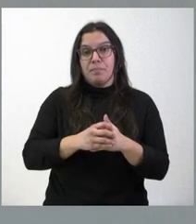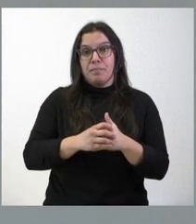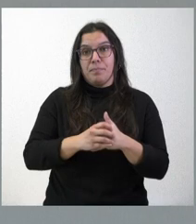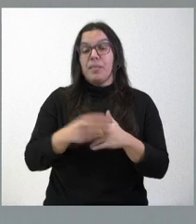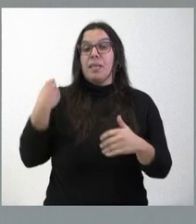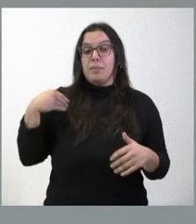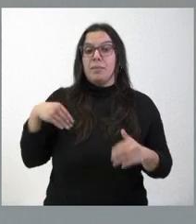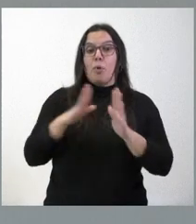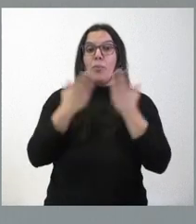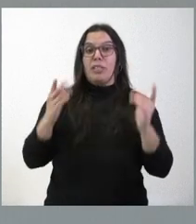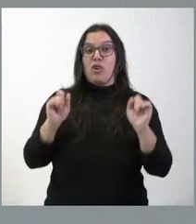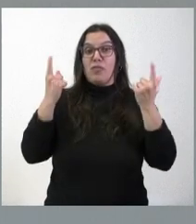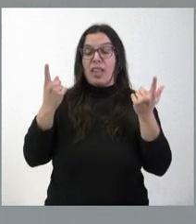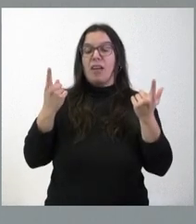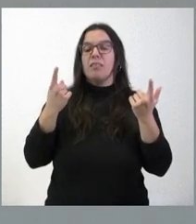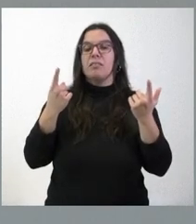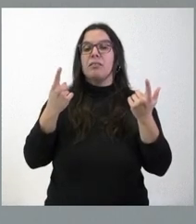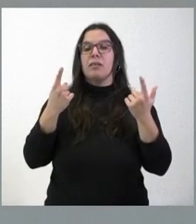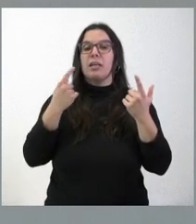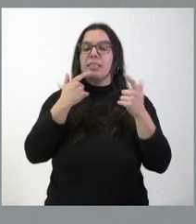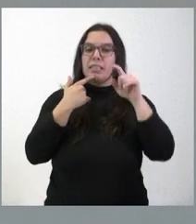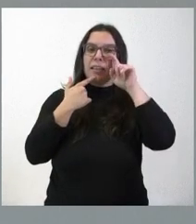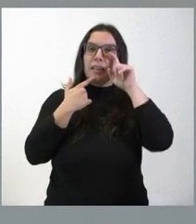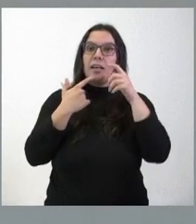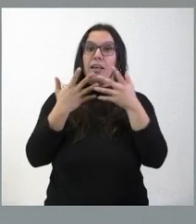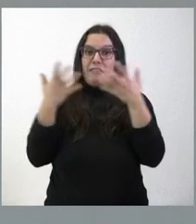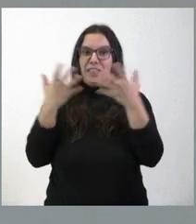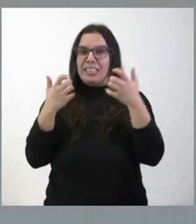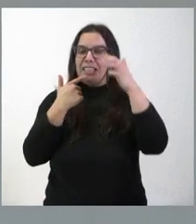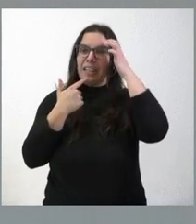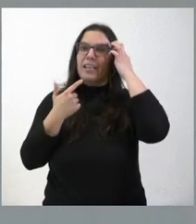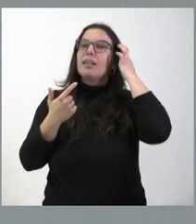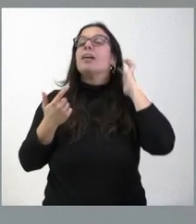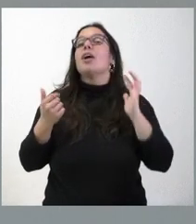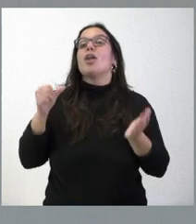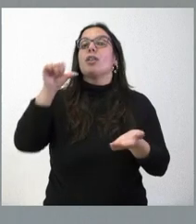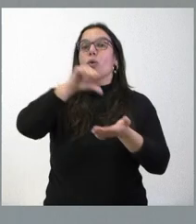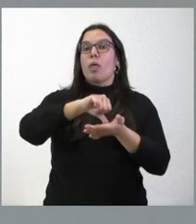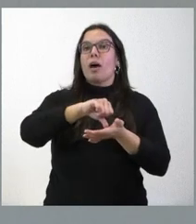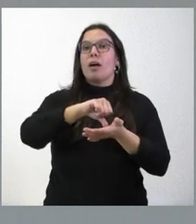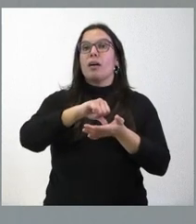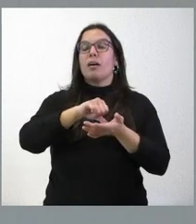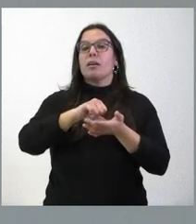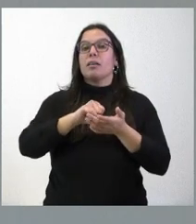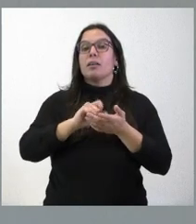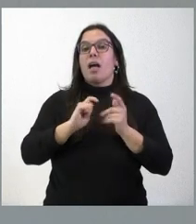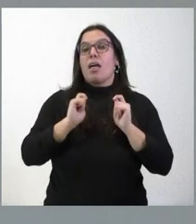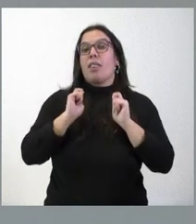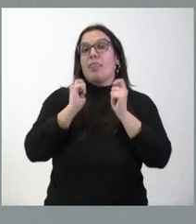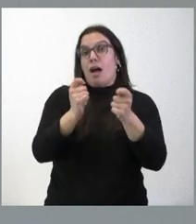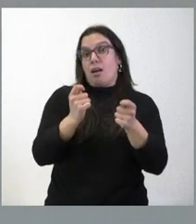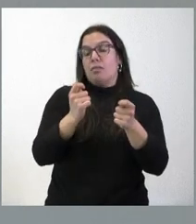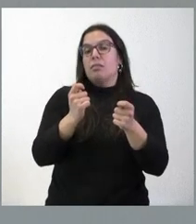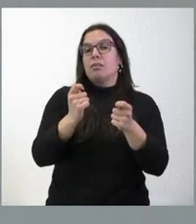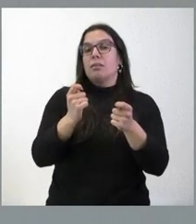en el mismo boletín oficial del Estado se dice –y eso es una paradoja– que a la ciudad a la que se otorga una de las sedes es,